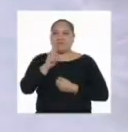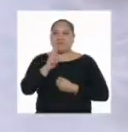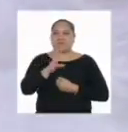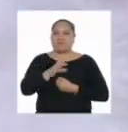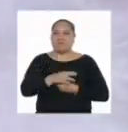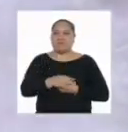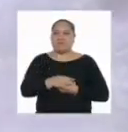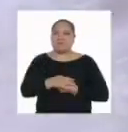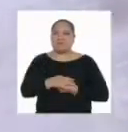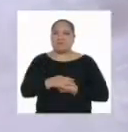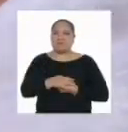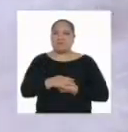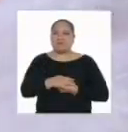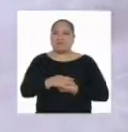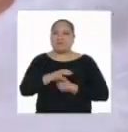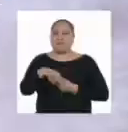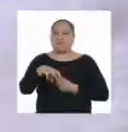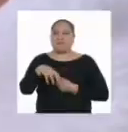Dos gotas.